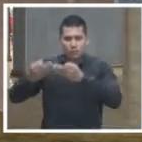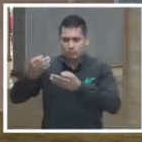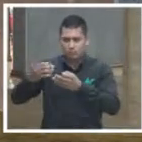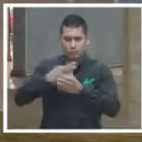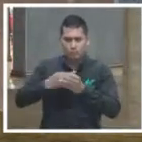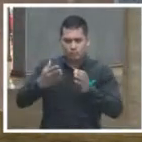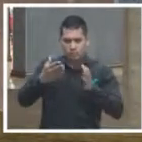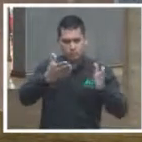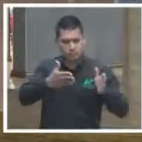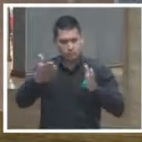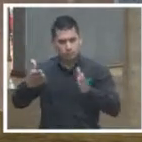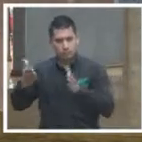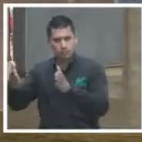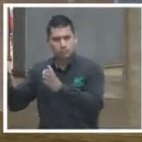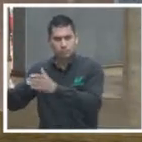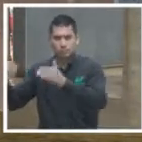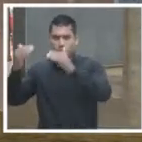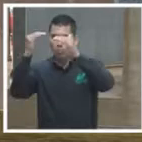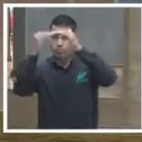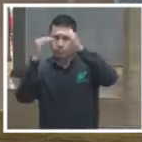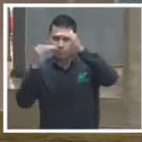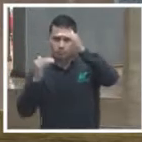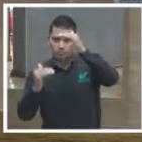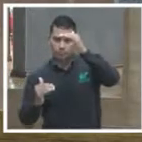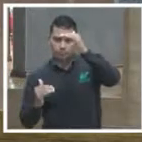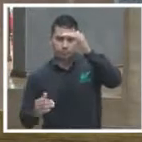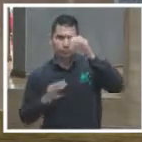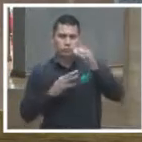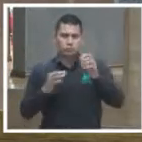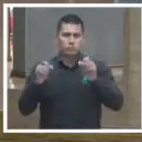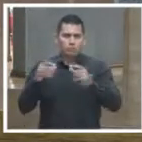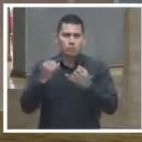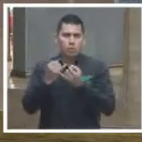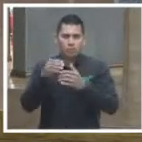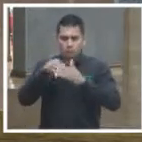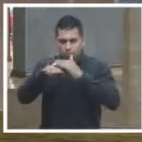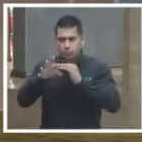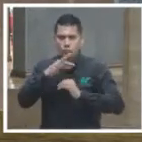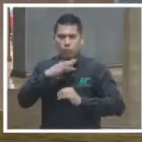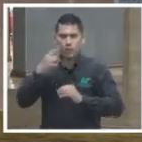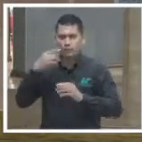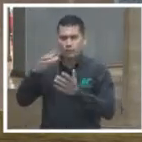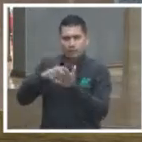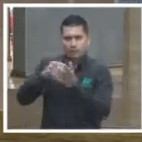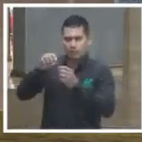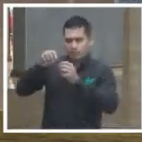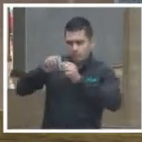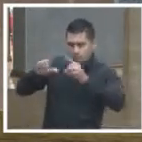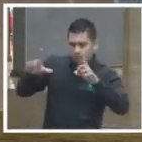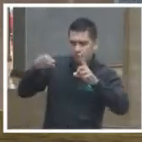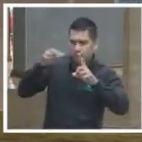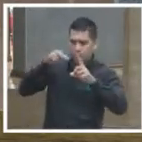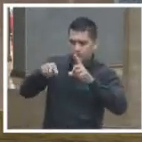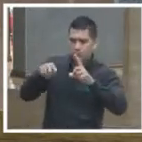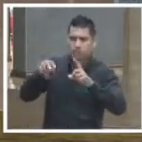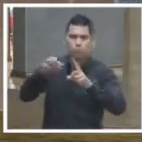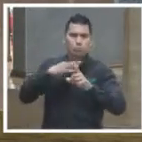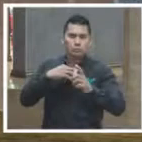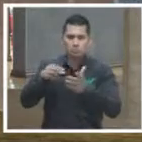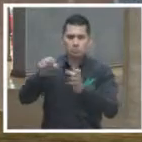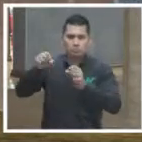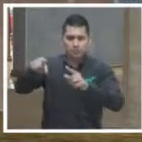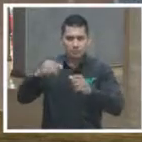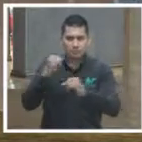cronológica y además acceder a él o subir documentos a través ya sea de firmas digitales o de